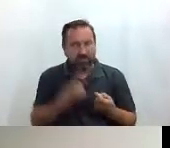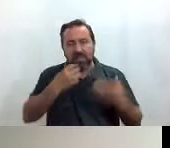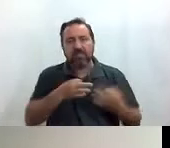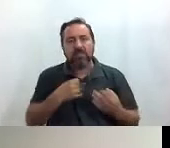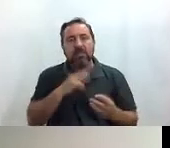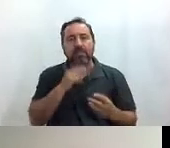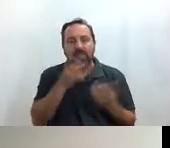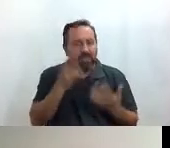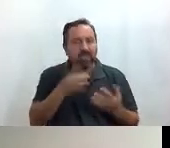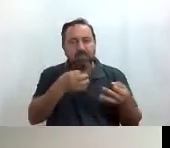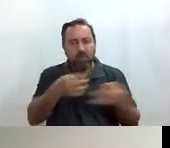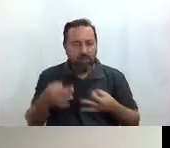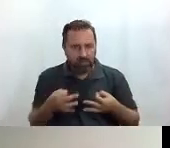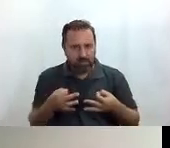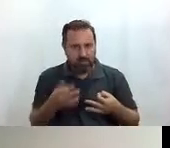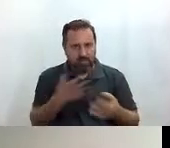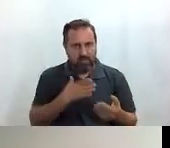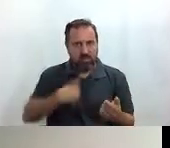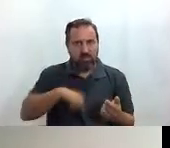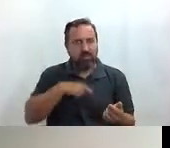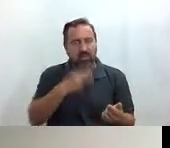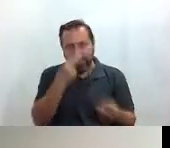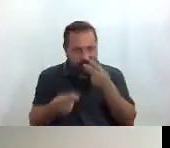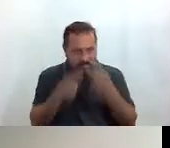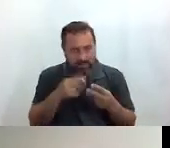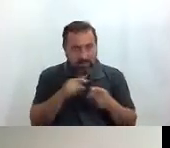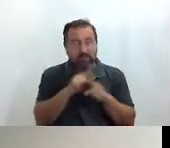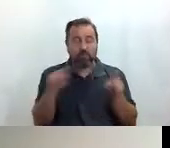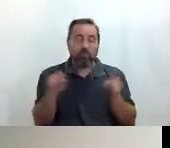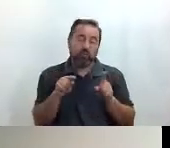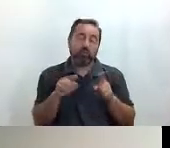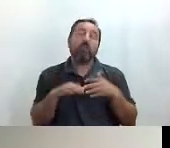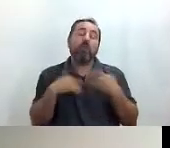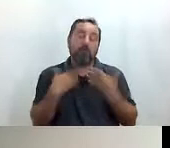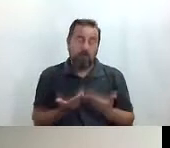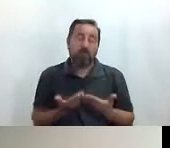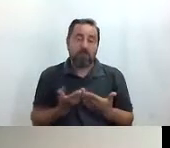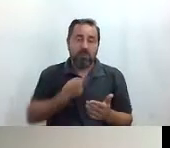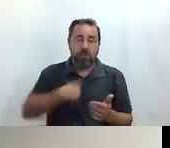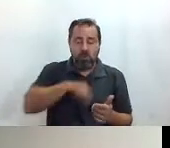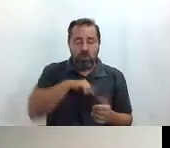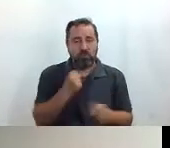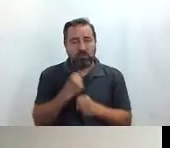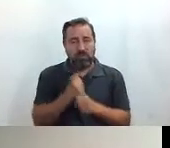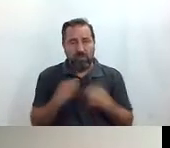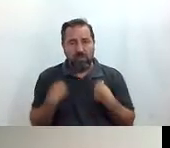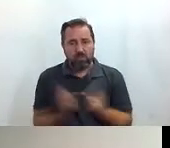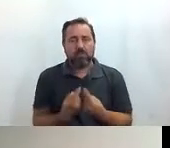higiene y seguridad de nuestros visitantes de vosotros y también por supuesto de nuestros trabajadores